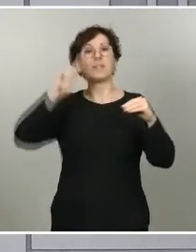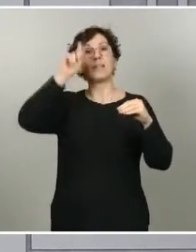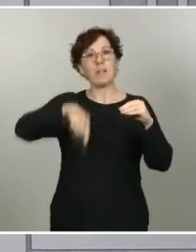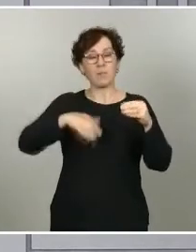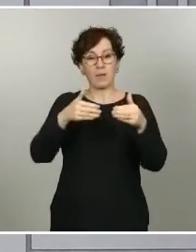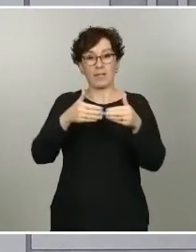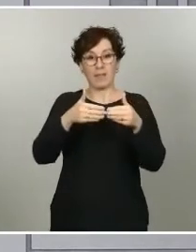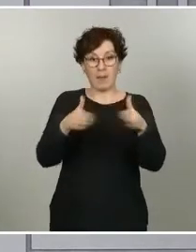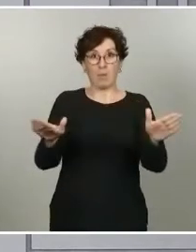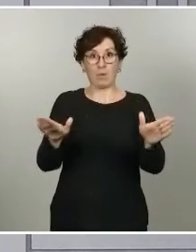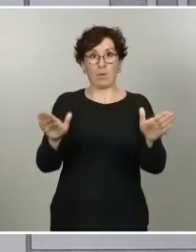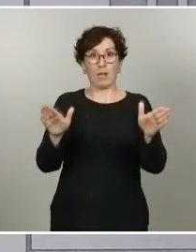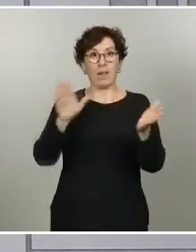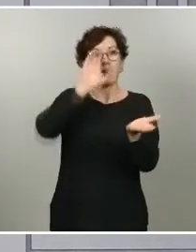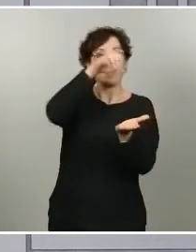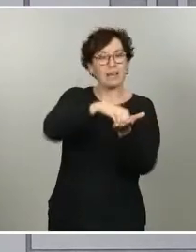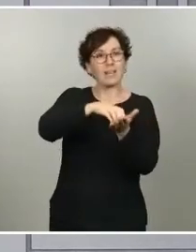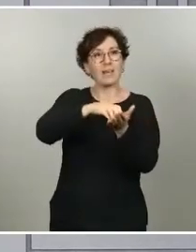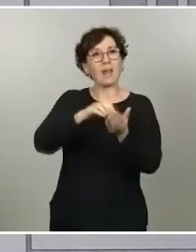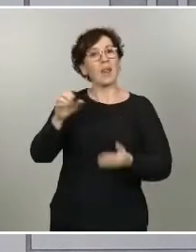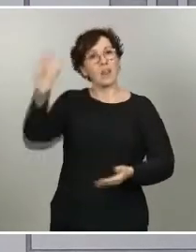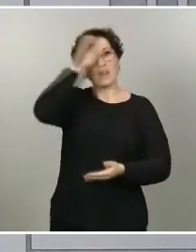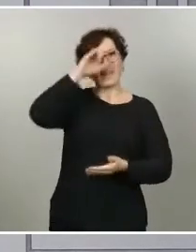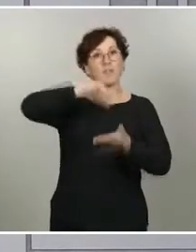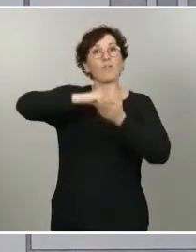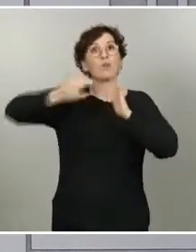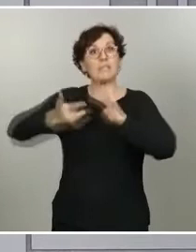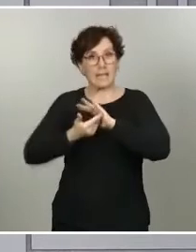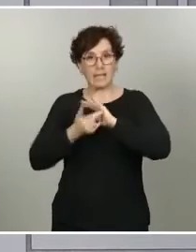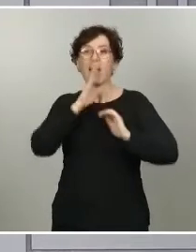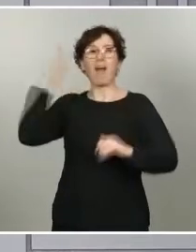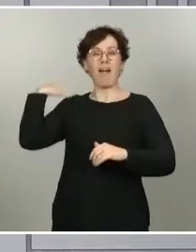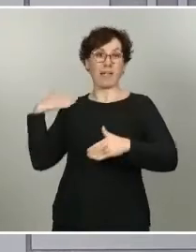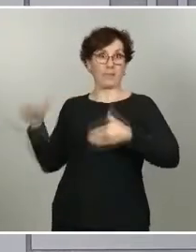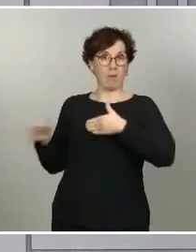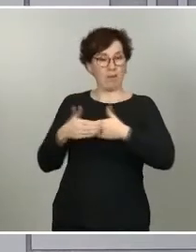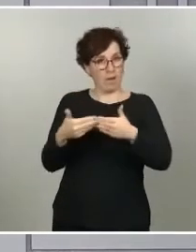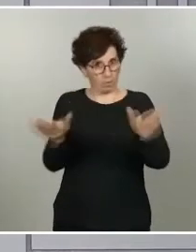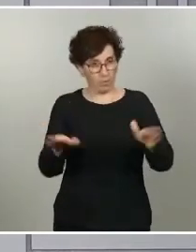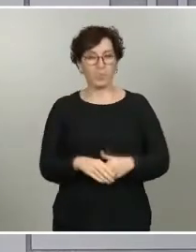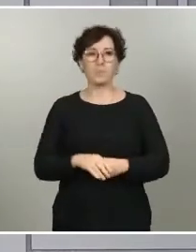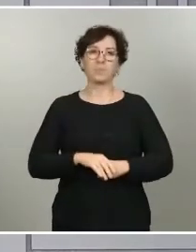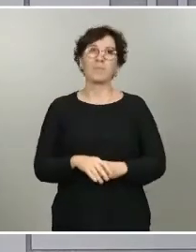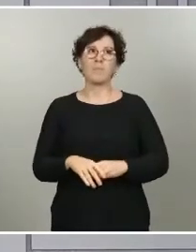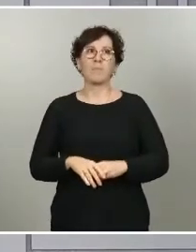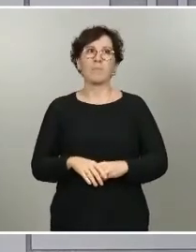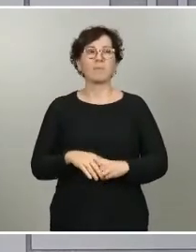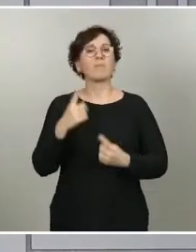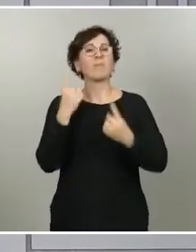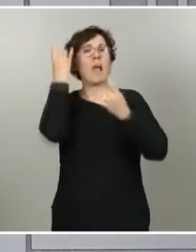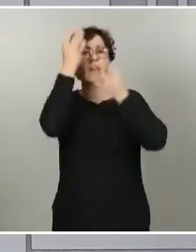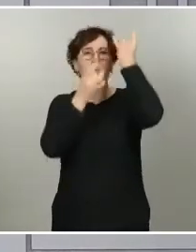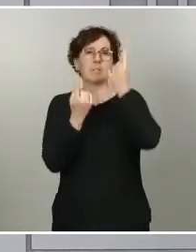instalaciones científico-técnicas que cerraron la primera fase de la pandemia. Se permite también algunas actividades culturales, como